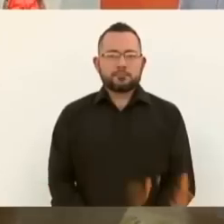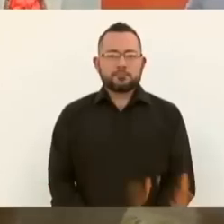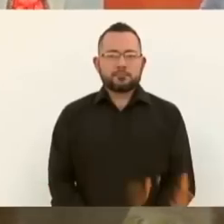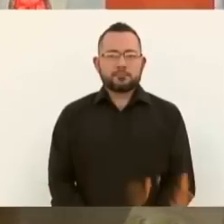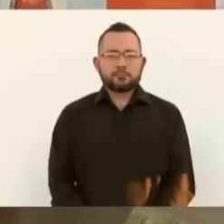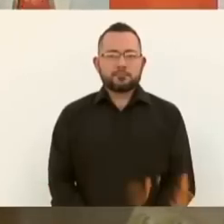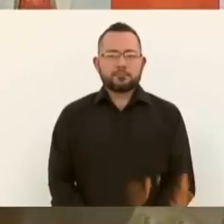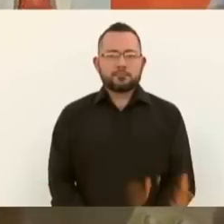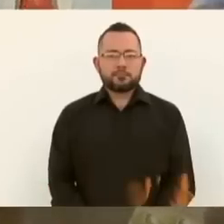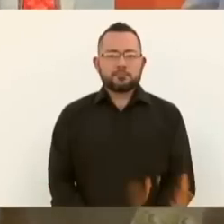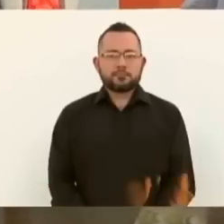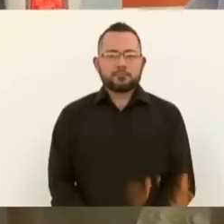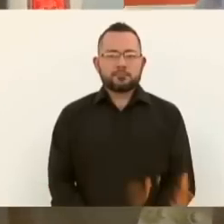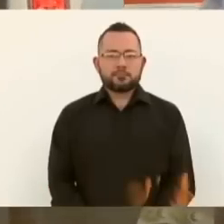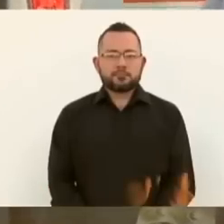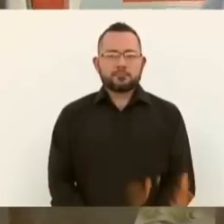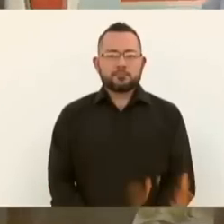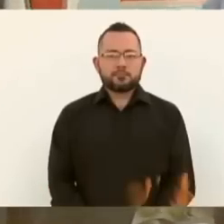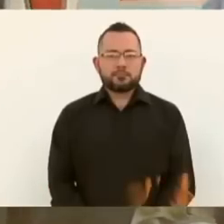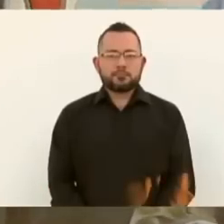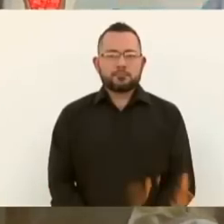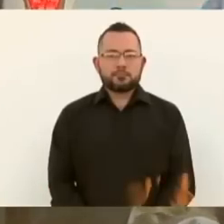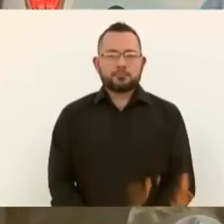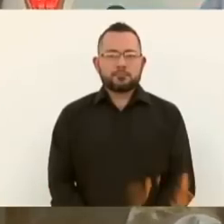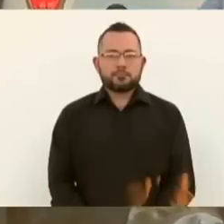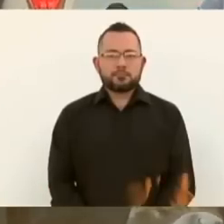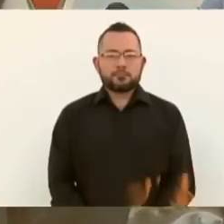Gracias por ver el video.